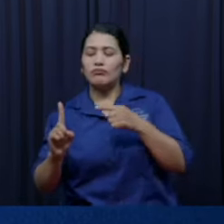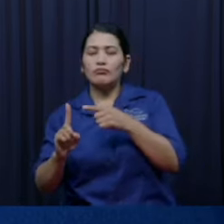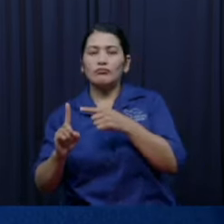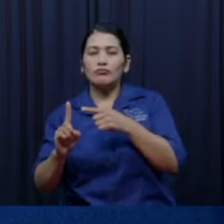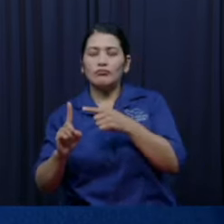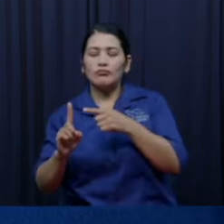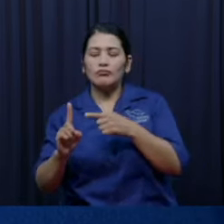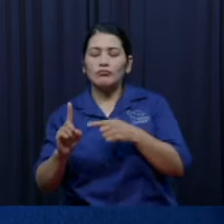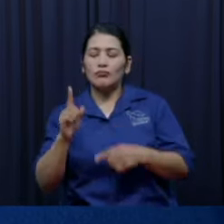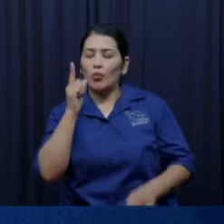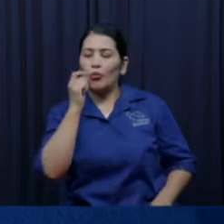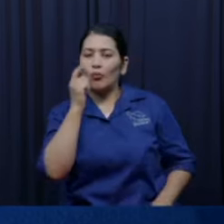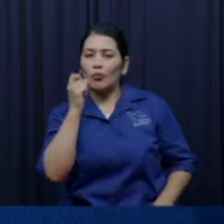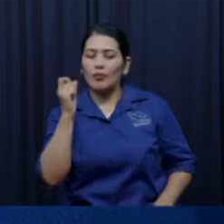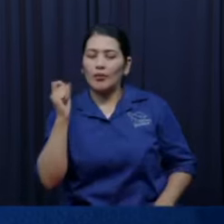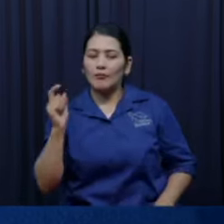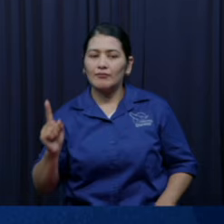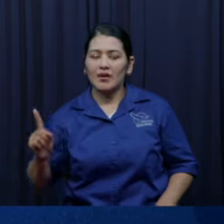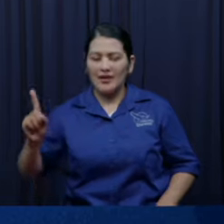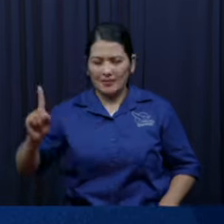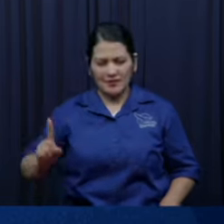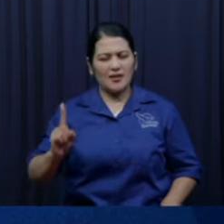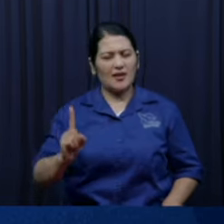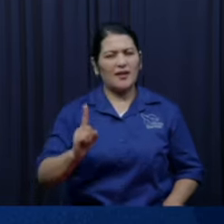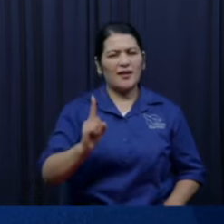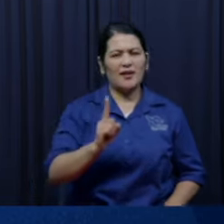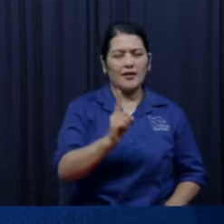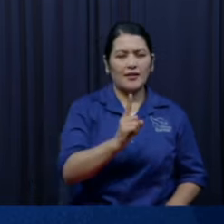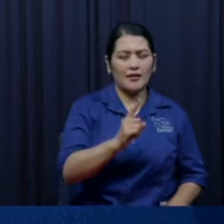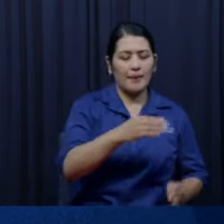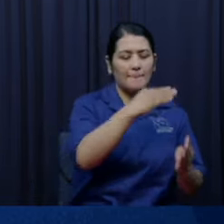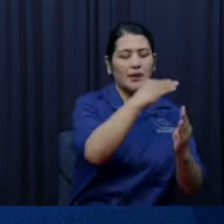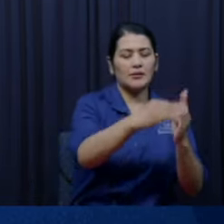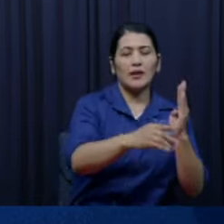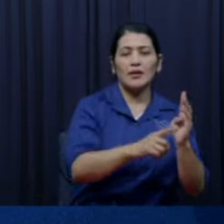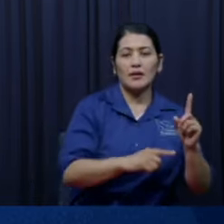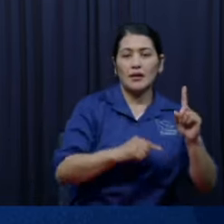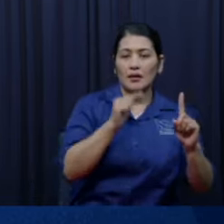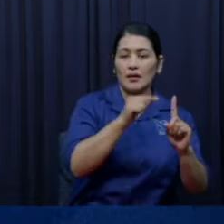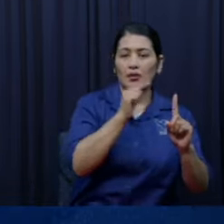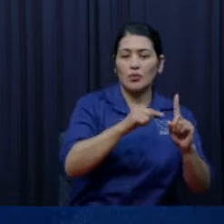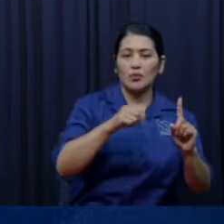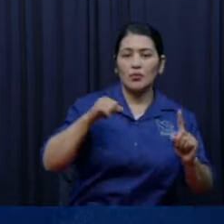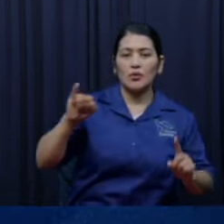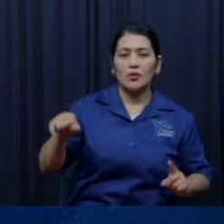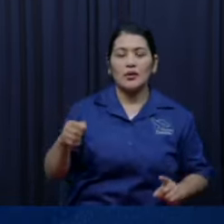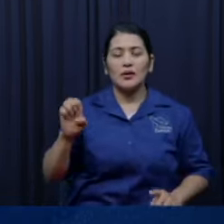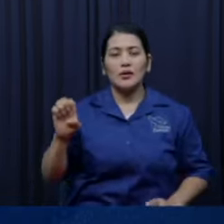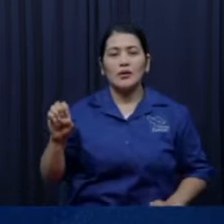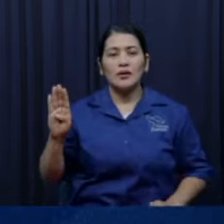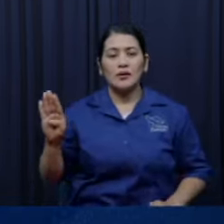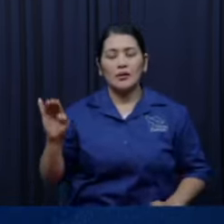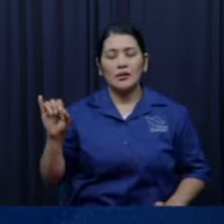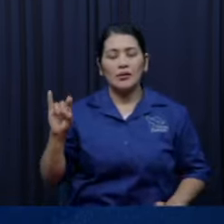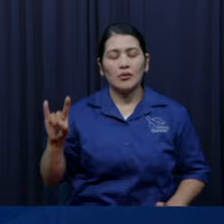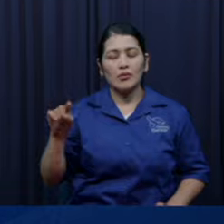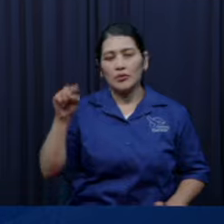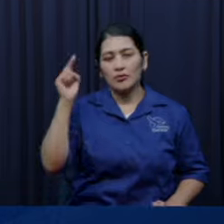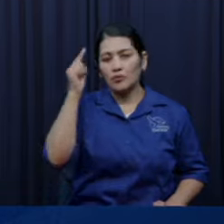aleluya espiritualmente hablando estamos verdad entonces sube por el túnel de agua